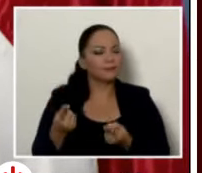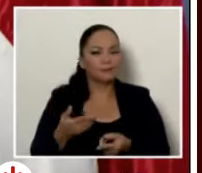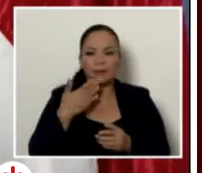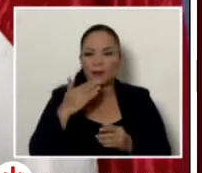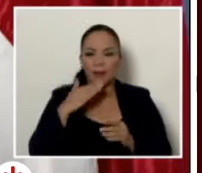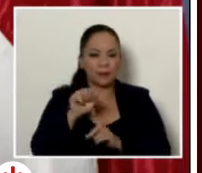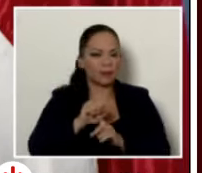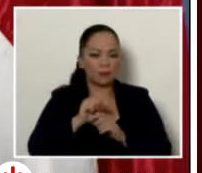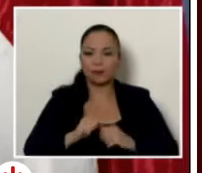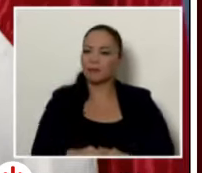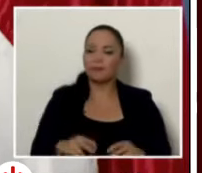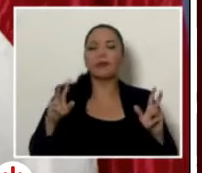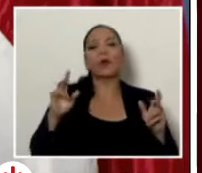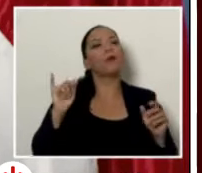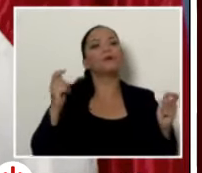sigue la fiesta.